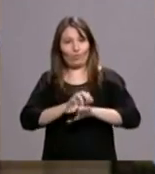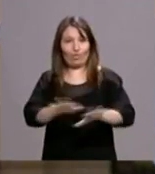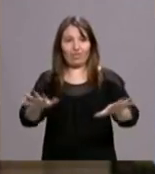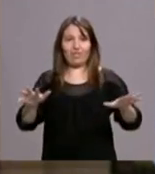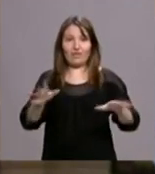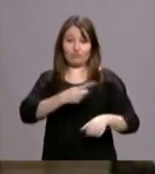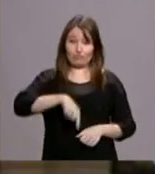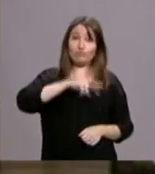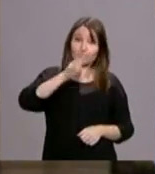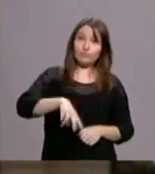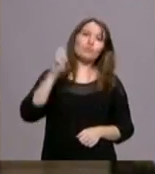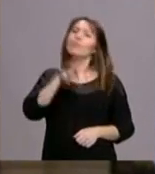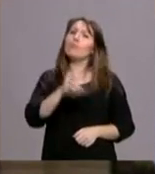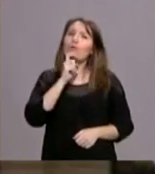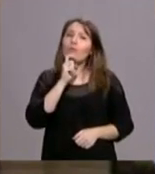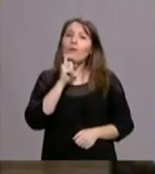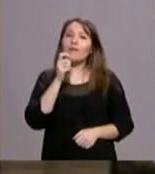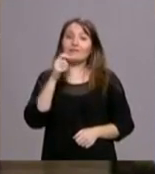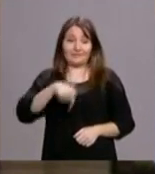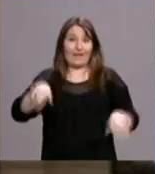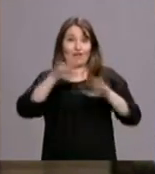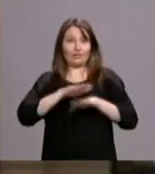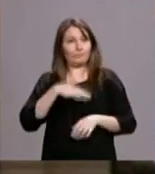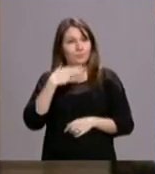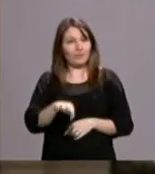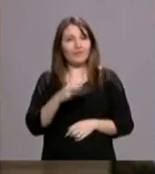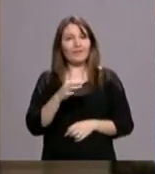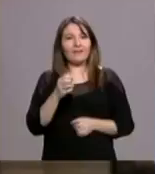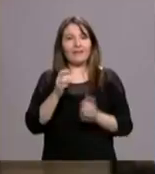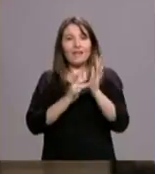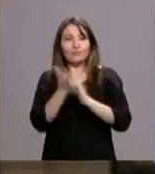Somos luz cuando acogemos la luz y esta noche podemos acoger a Cristo.